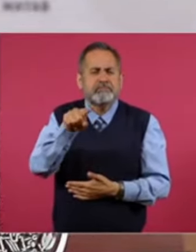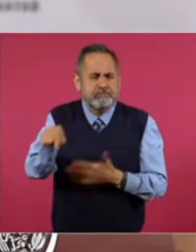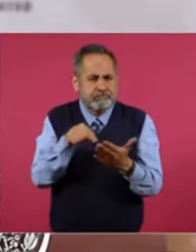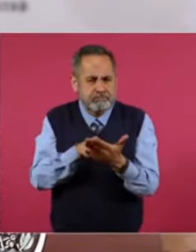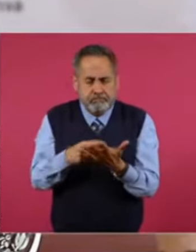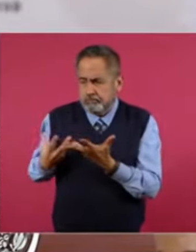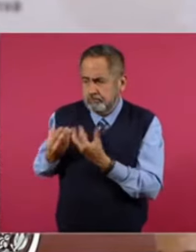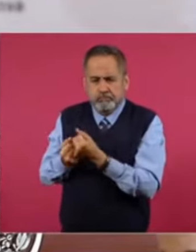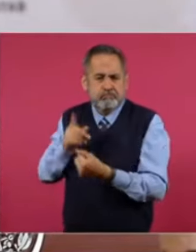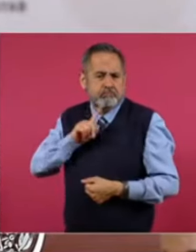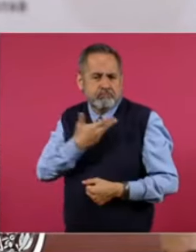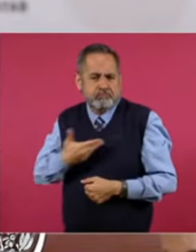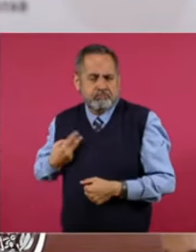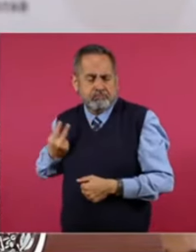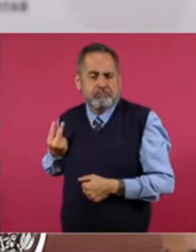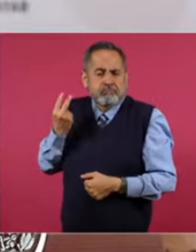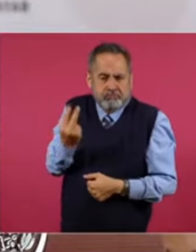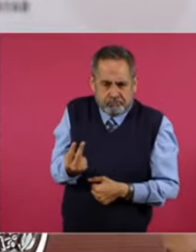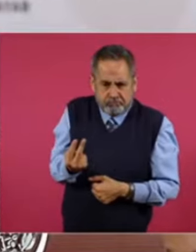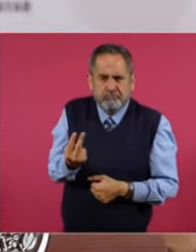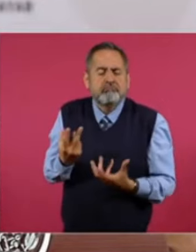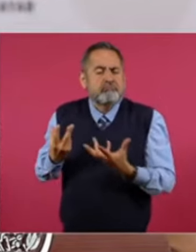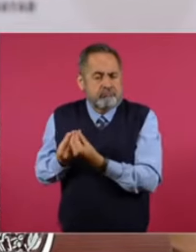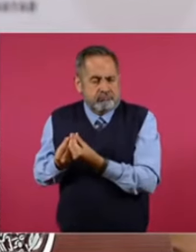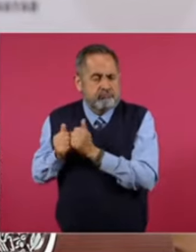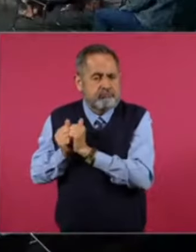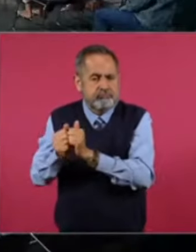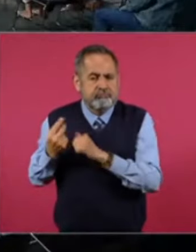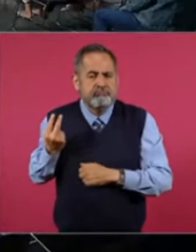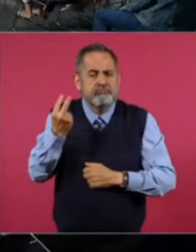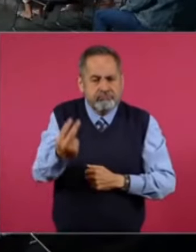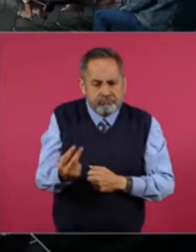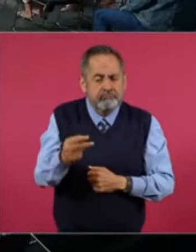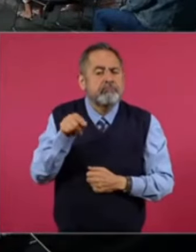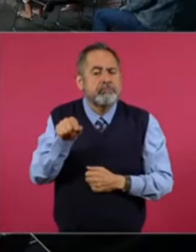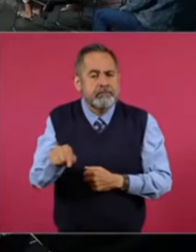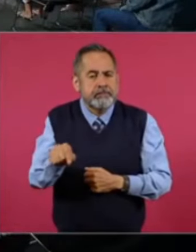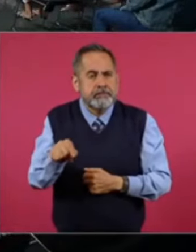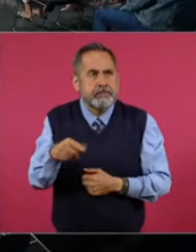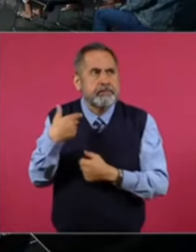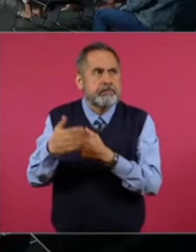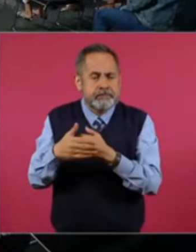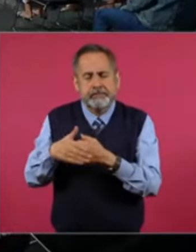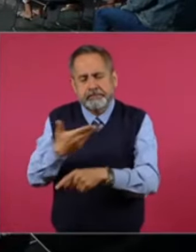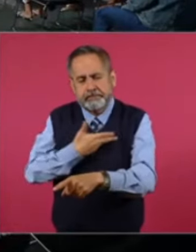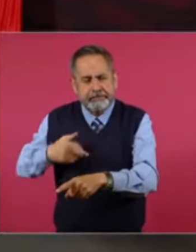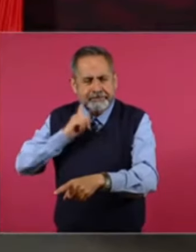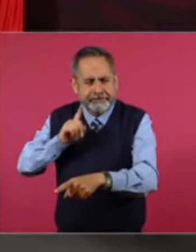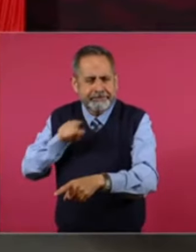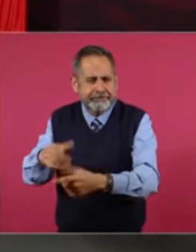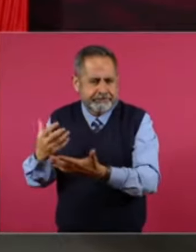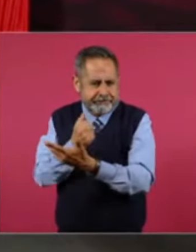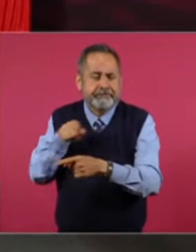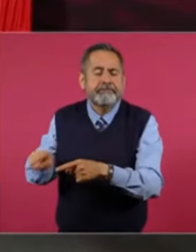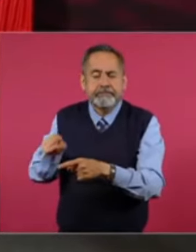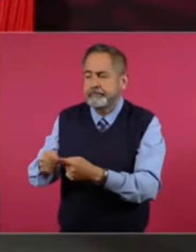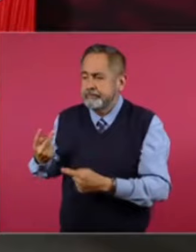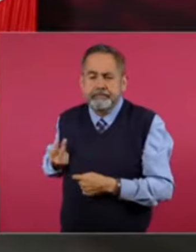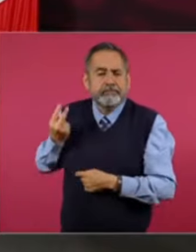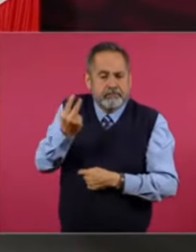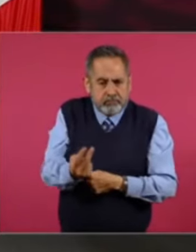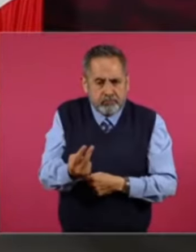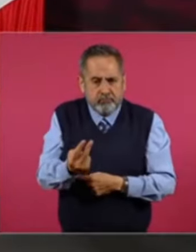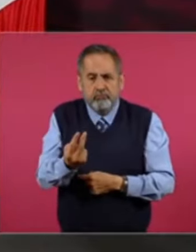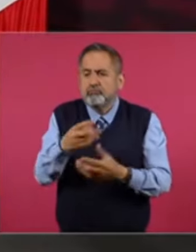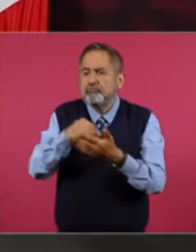Juntos. Va. La. Presidenta electa. La próxima presidenta. Constitucional. Vamos a hacer una